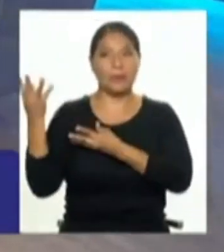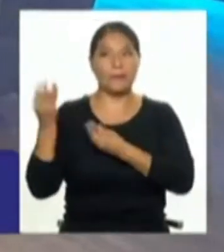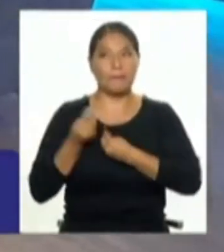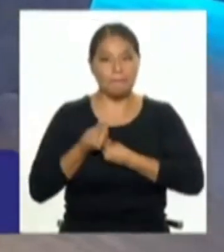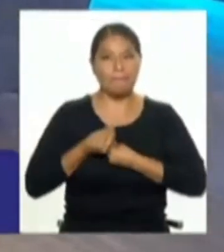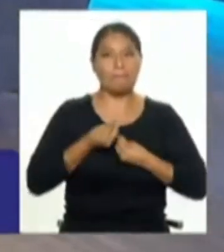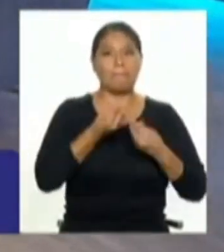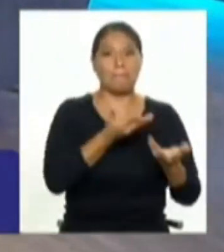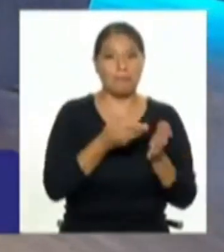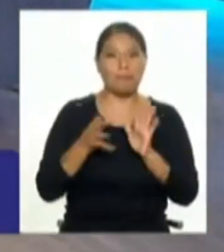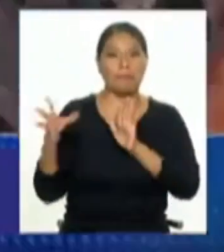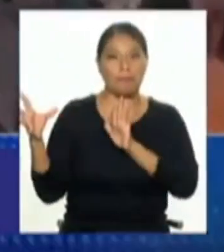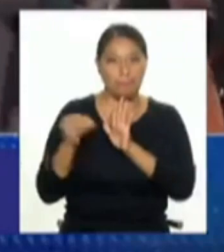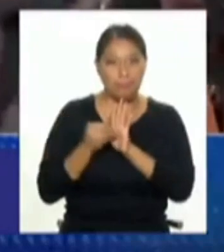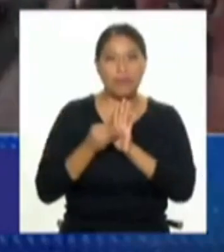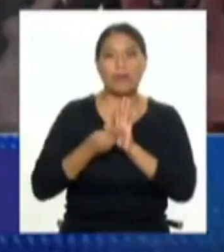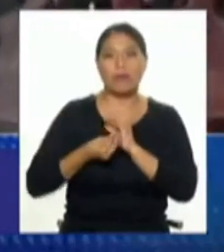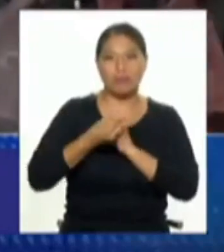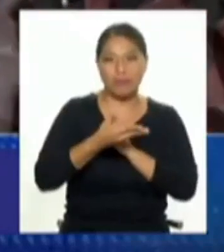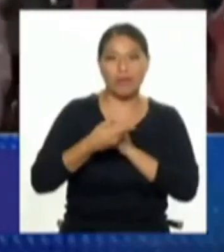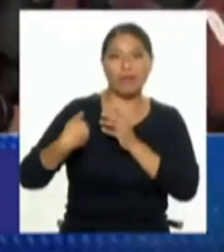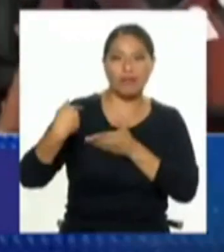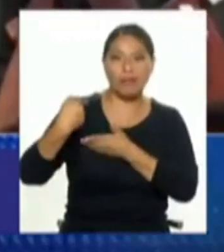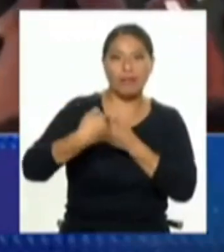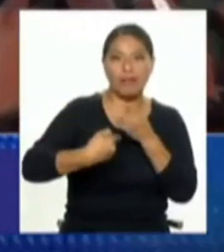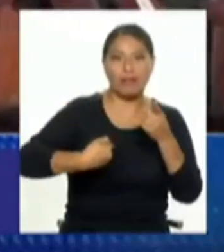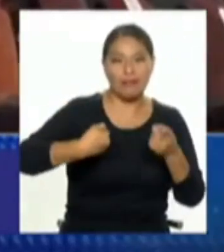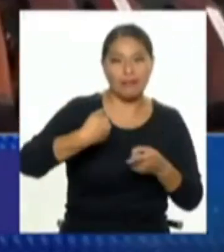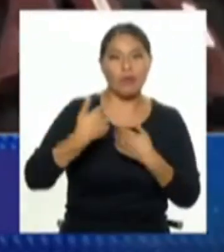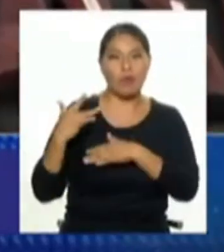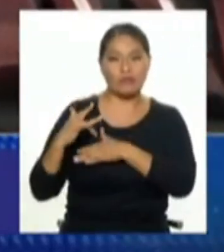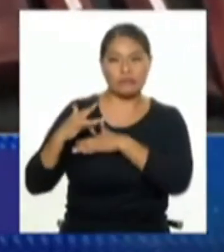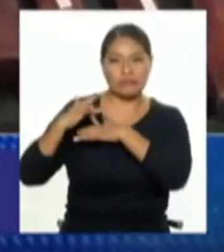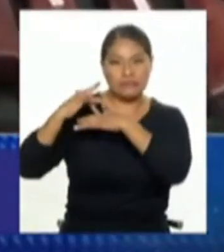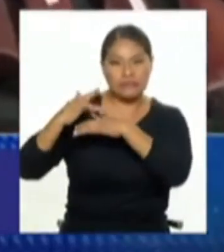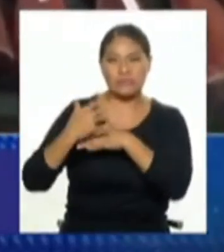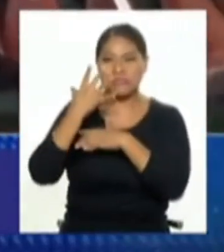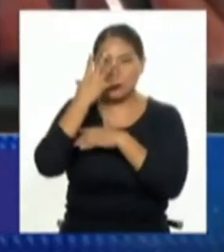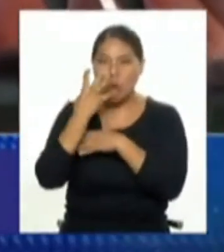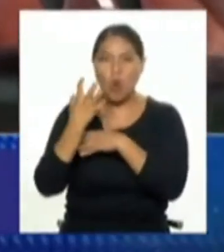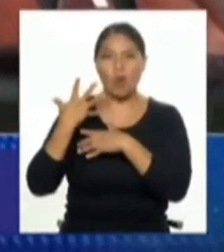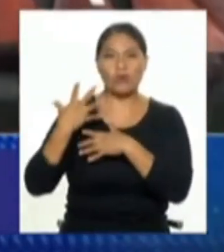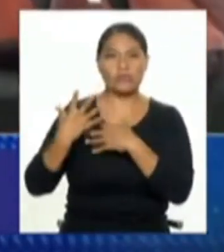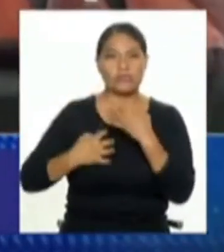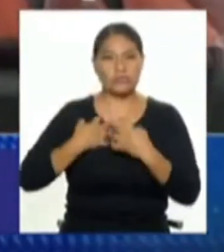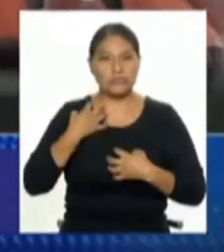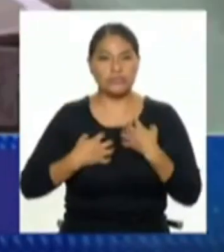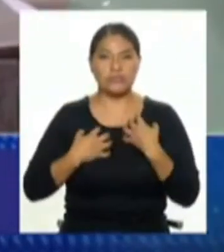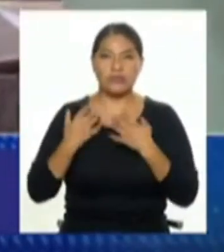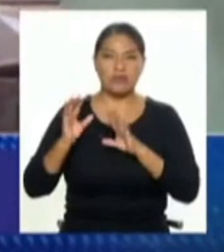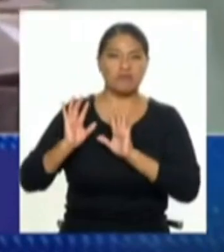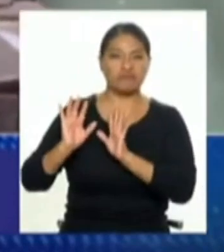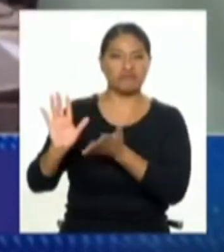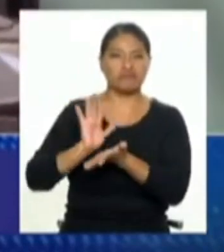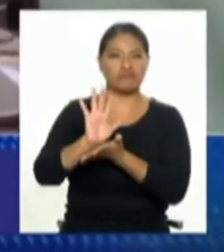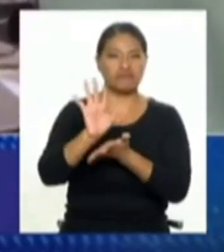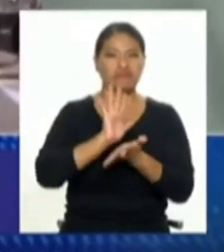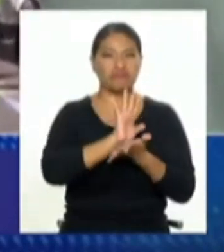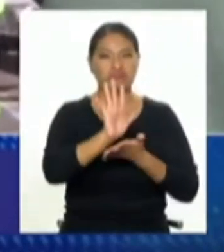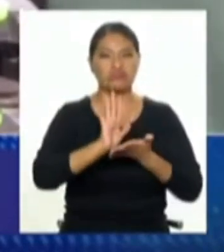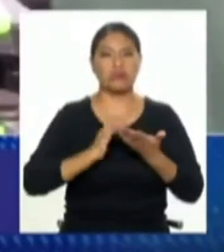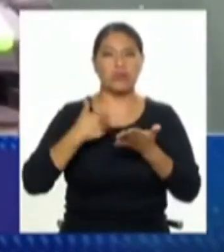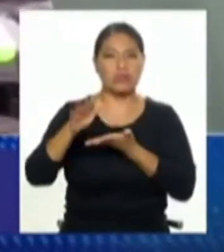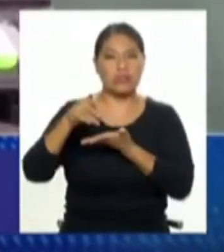repito y haré lo mismo y acumularé sentimientos de odio de pocos lazos de solidaridad de colaboración